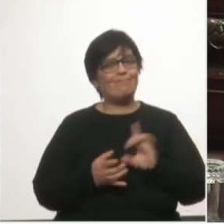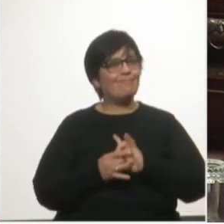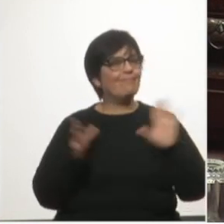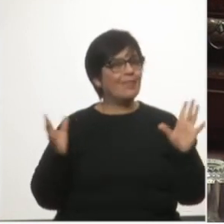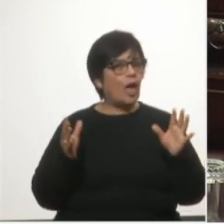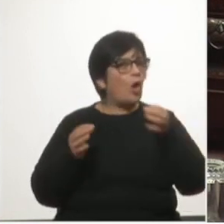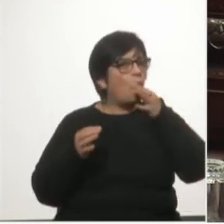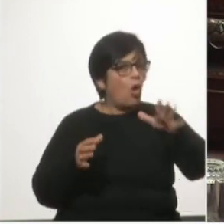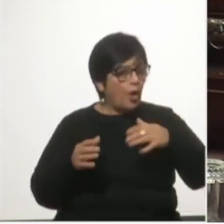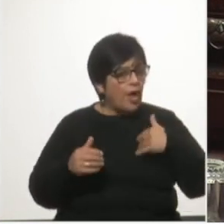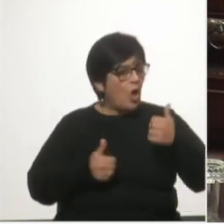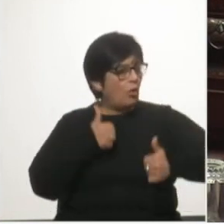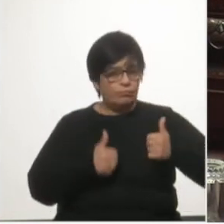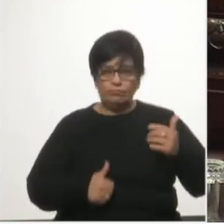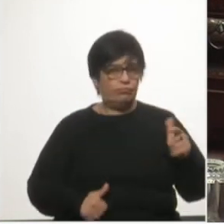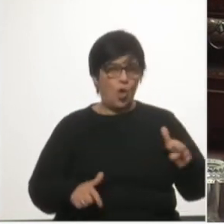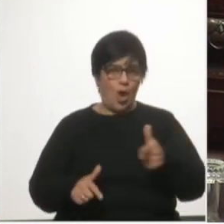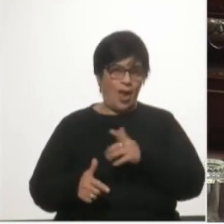competencia